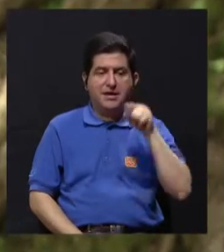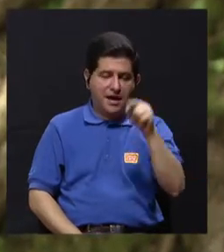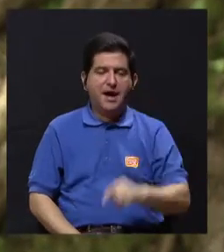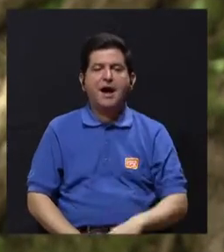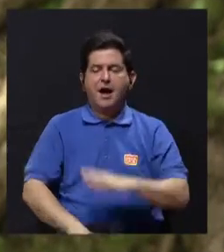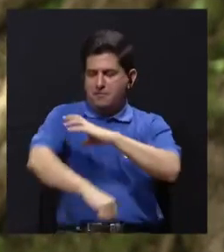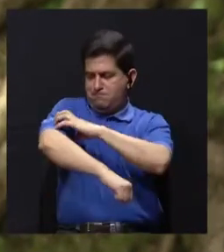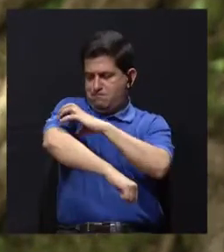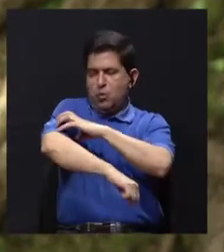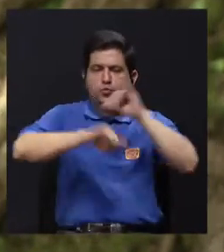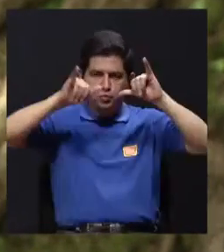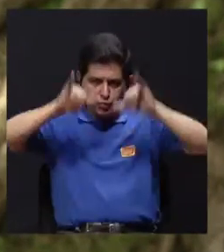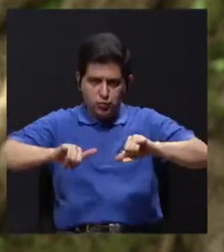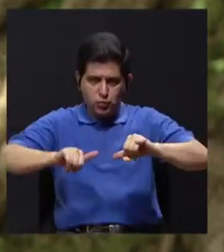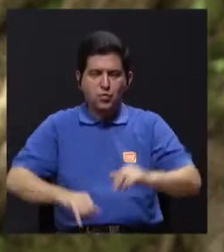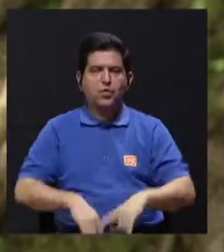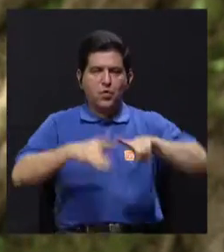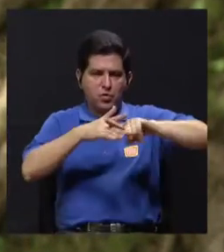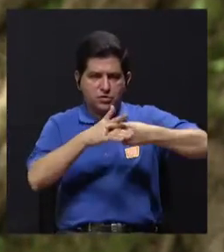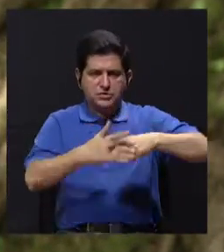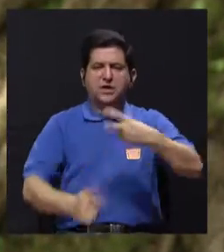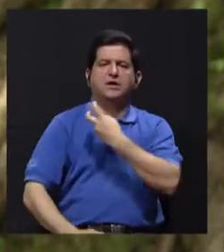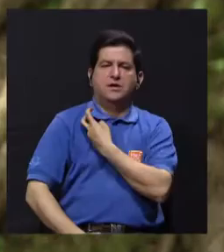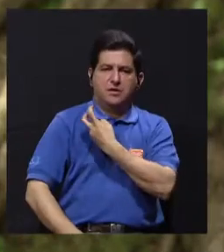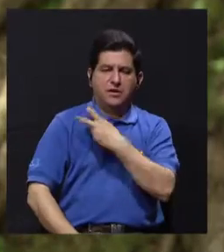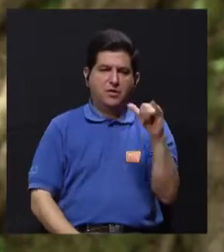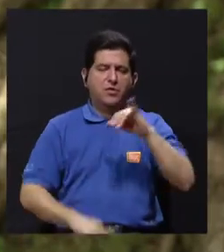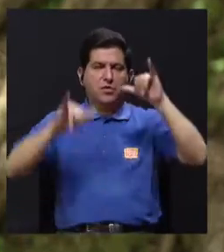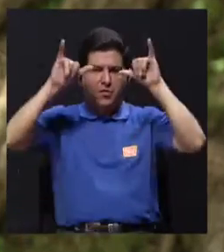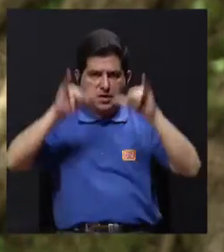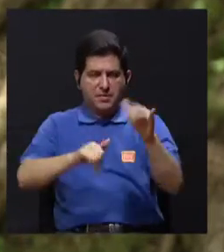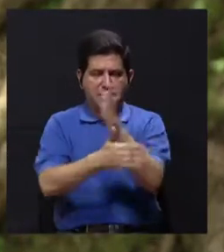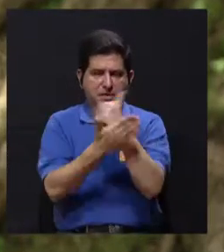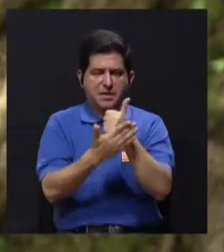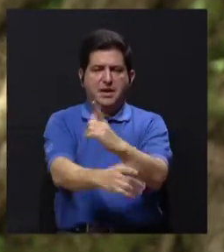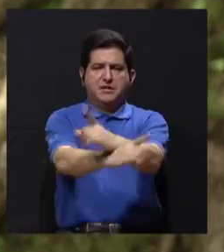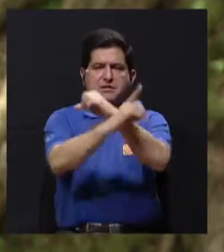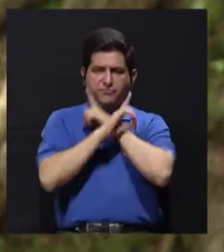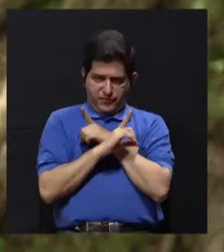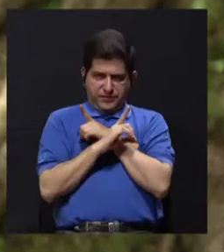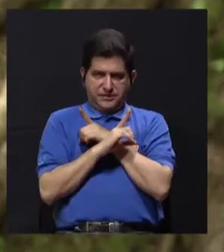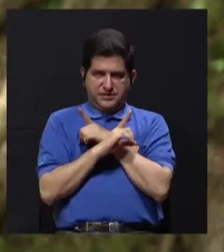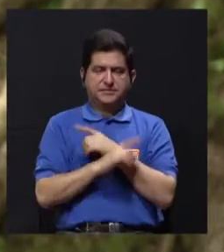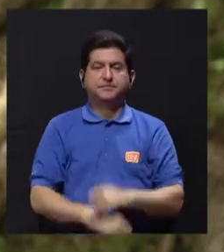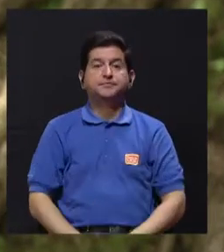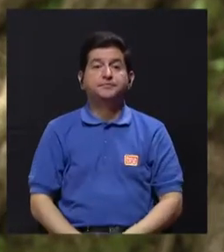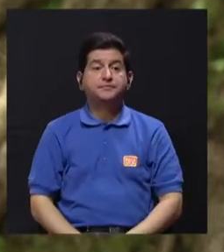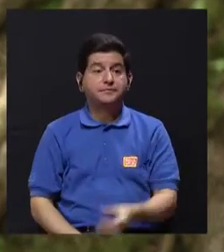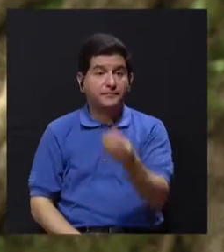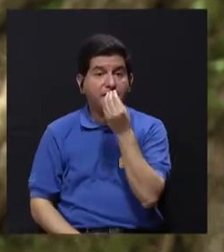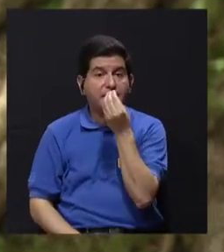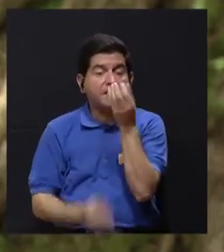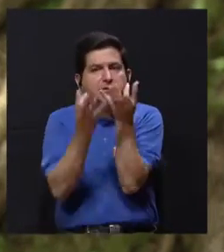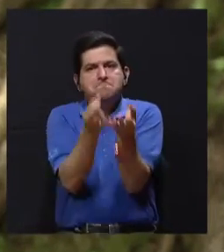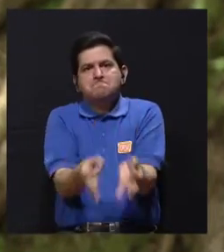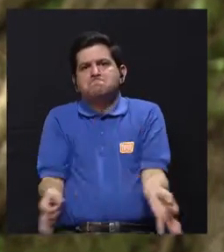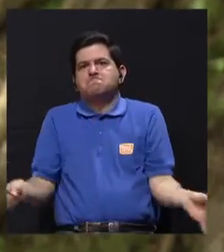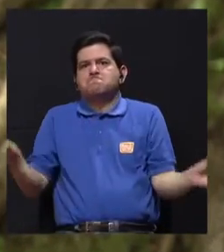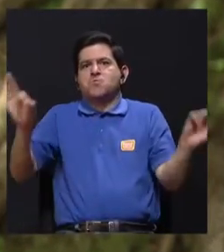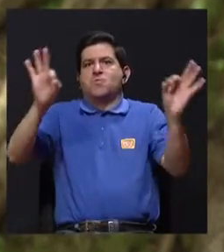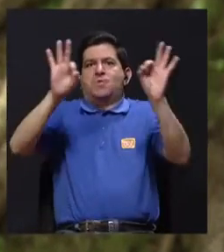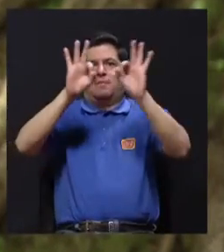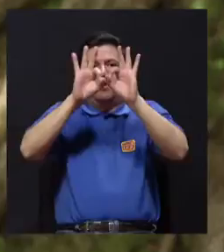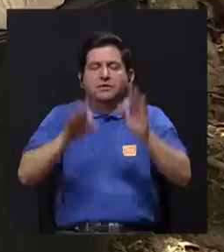va a construir el músculo, se va a construir y se va a reparar el hueso y se va a mantener la parte de las defensas. Entonces, la dieta se vuelve